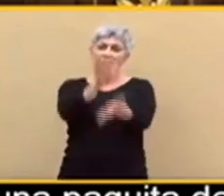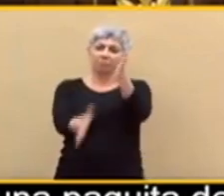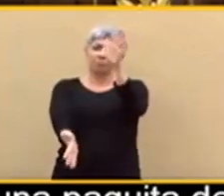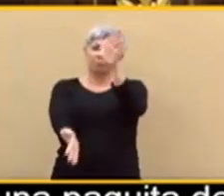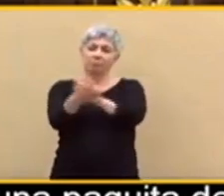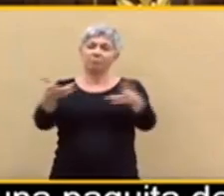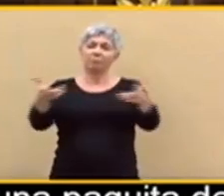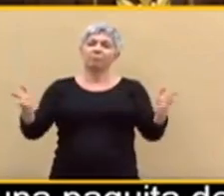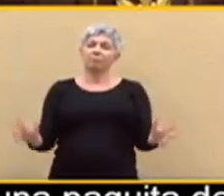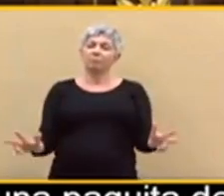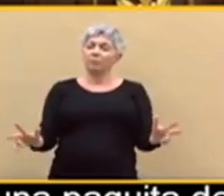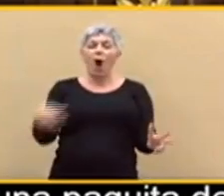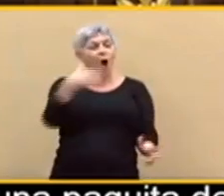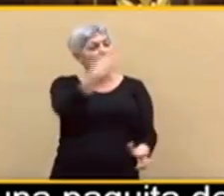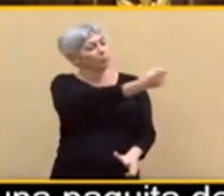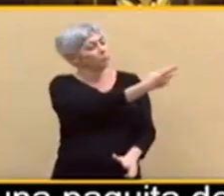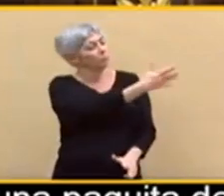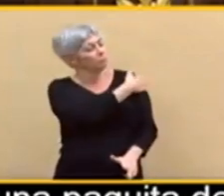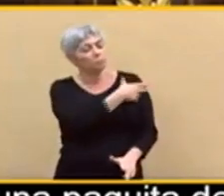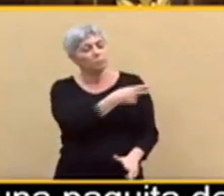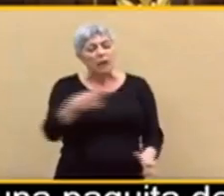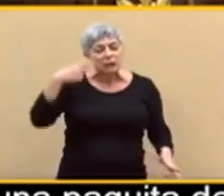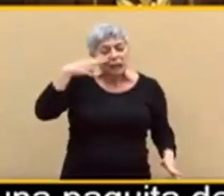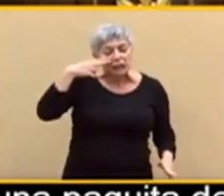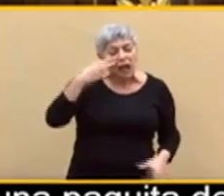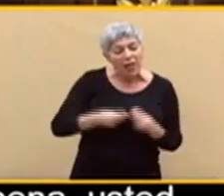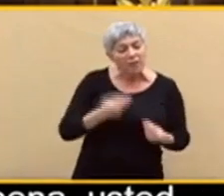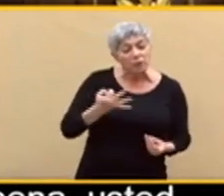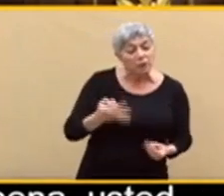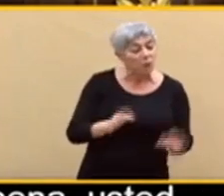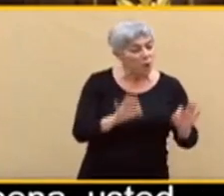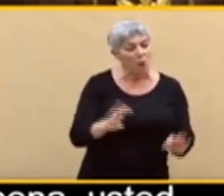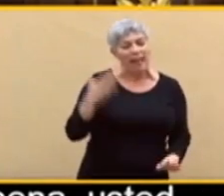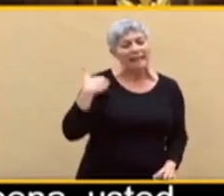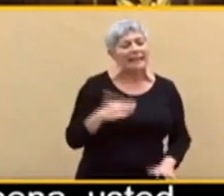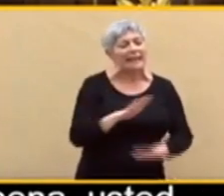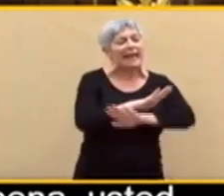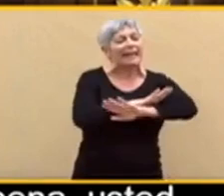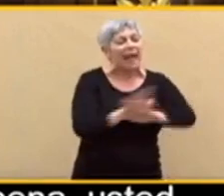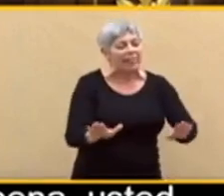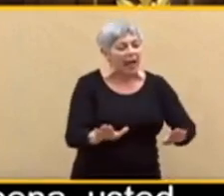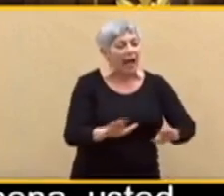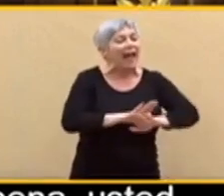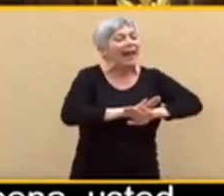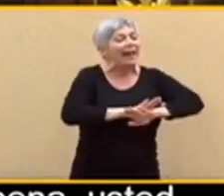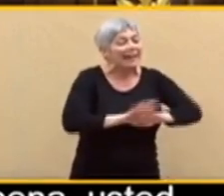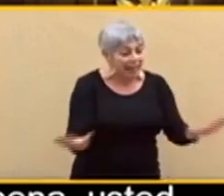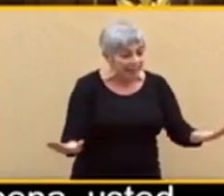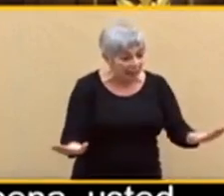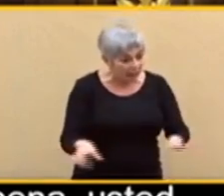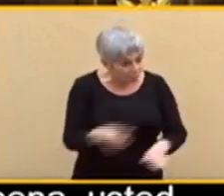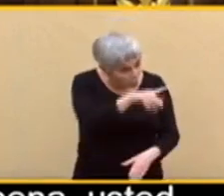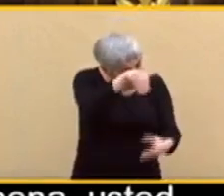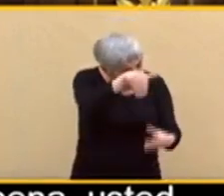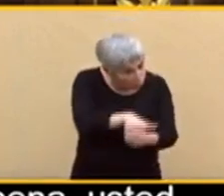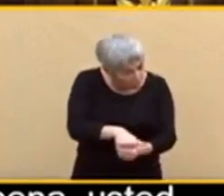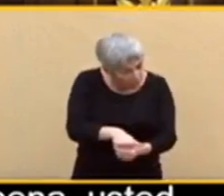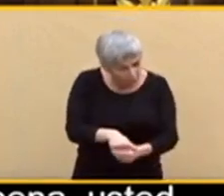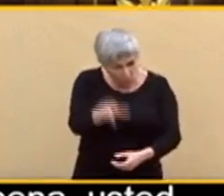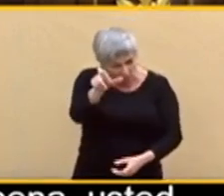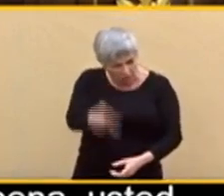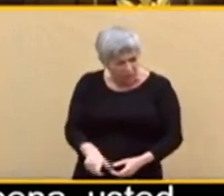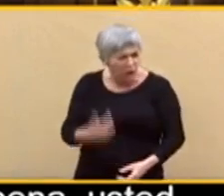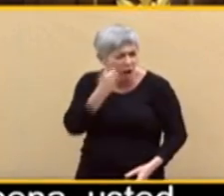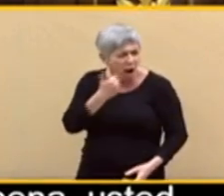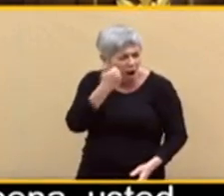hacemos, don Santiago? Lo mismo que ayer. Nada. Nada. ¿Votaría usted a un enchufado indolente